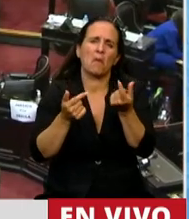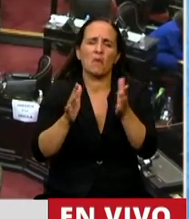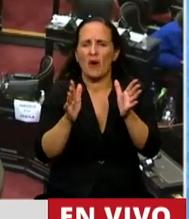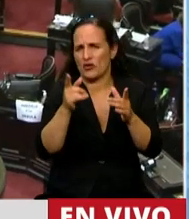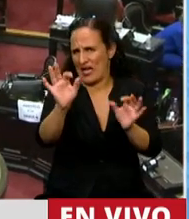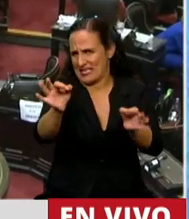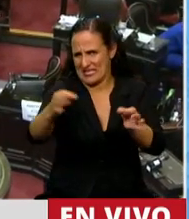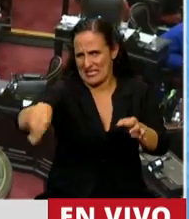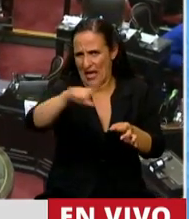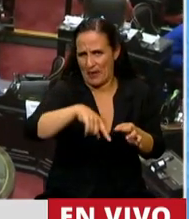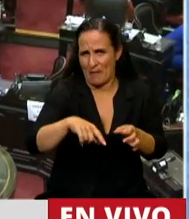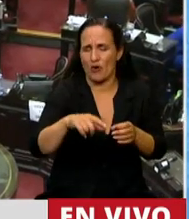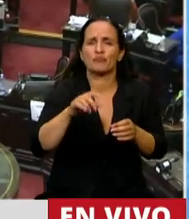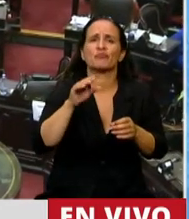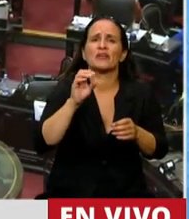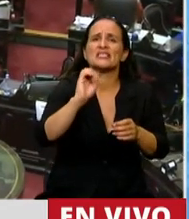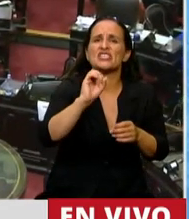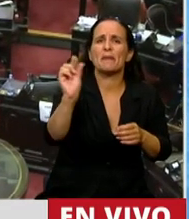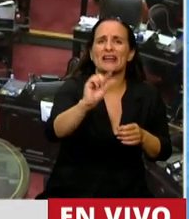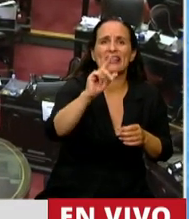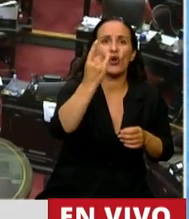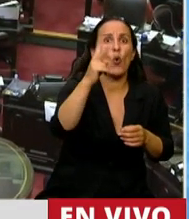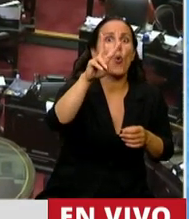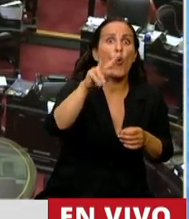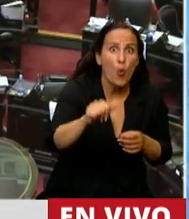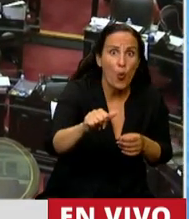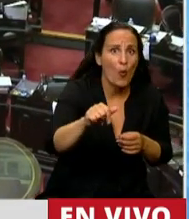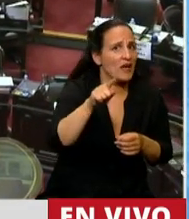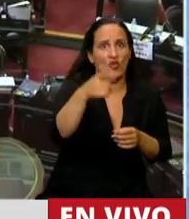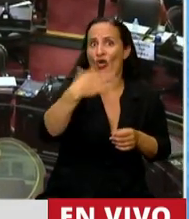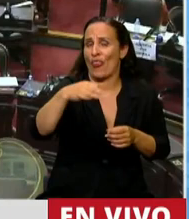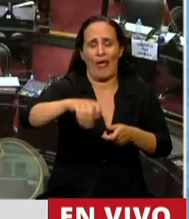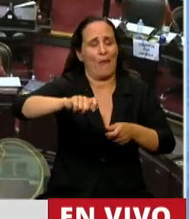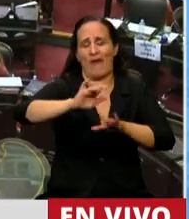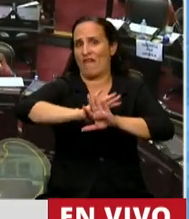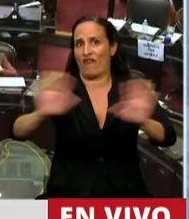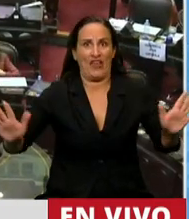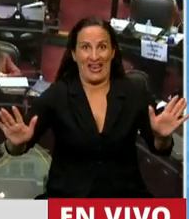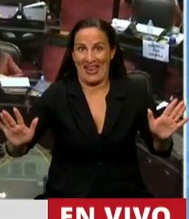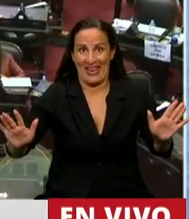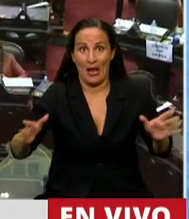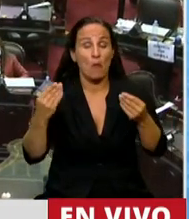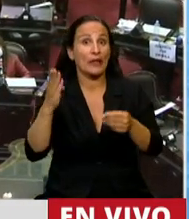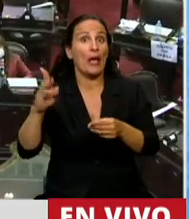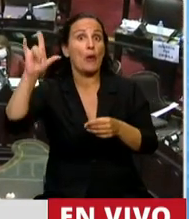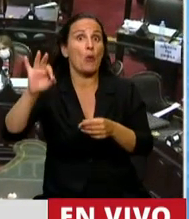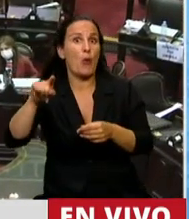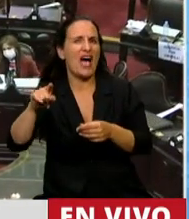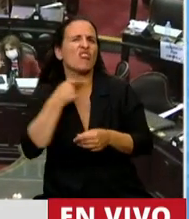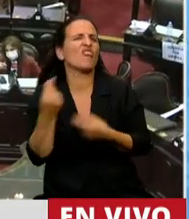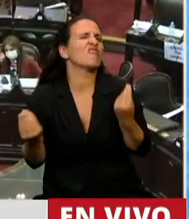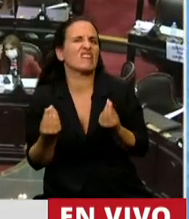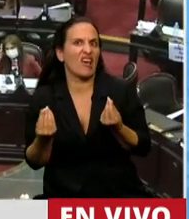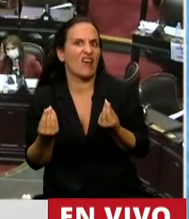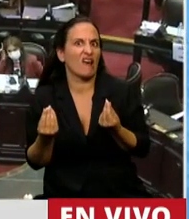bueno, lo que todos sabemos, los créditos UBA, tienen que terminar con eso. Porque si lo miramos desde la visión de los bancos, los bancos qué quieren,